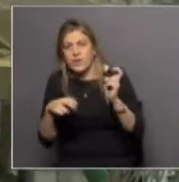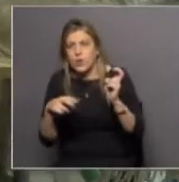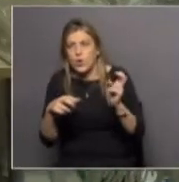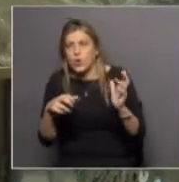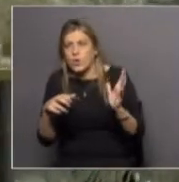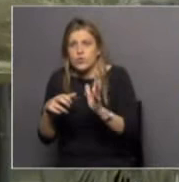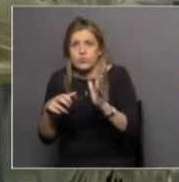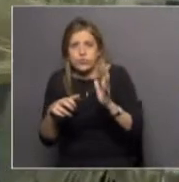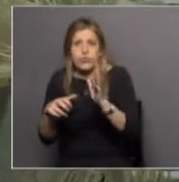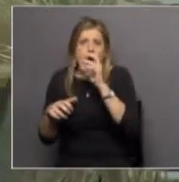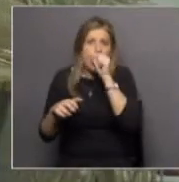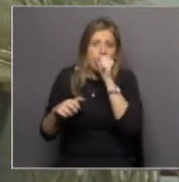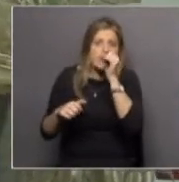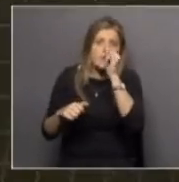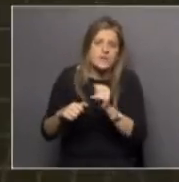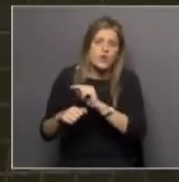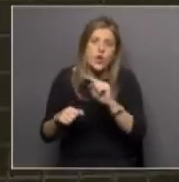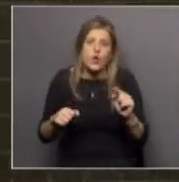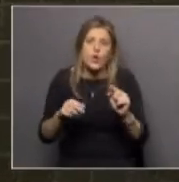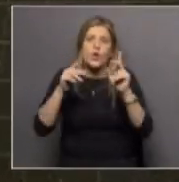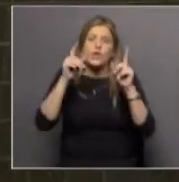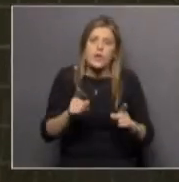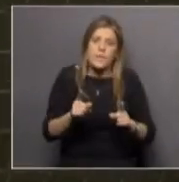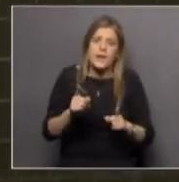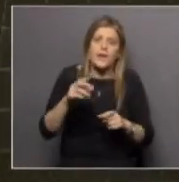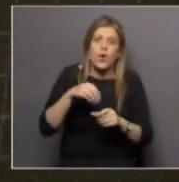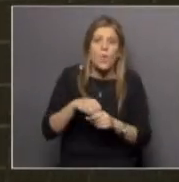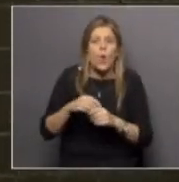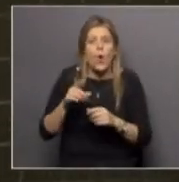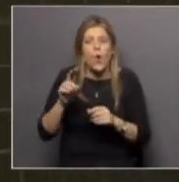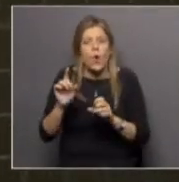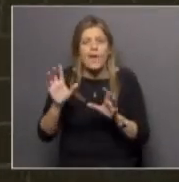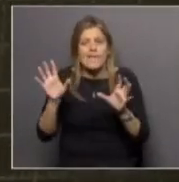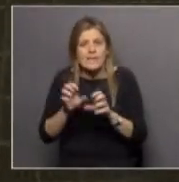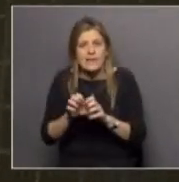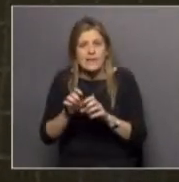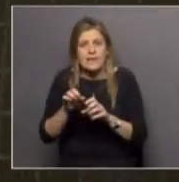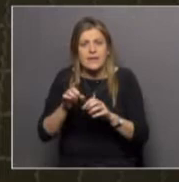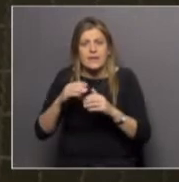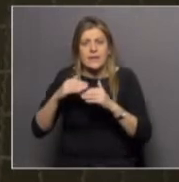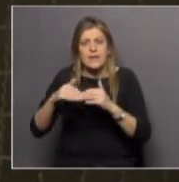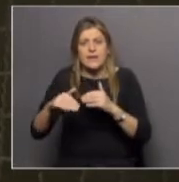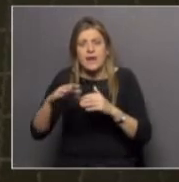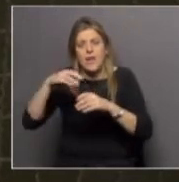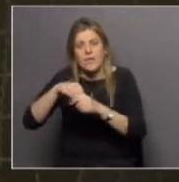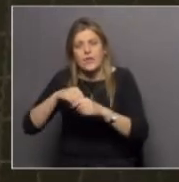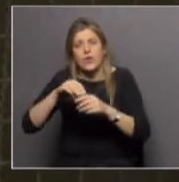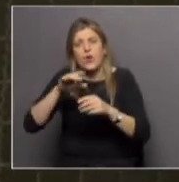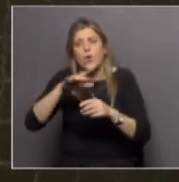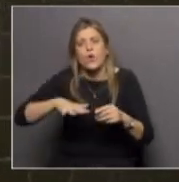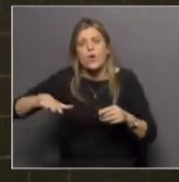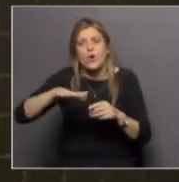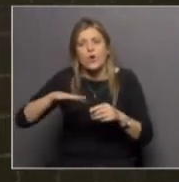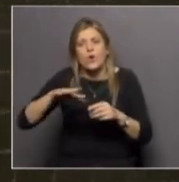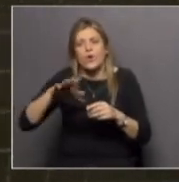del túnel de viento o también cómo se deforman las plantas o cómo la topografía de una zona